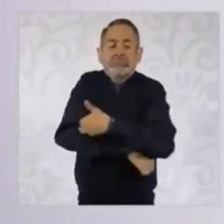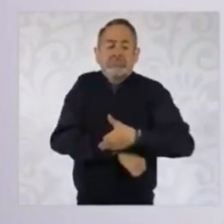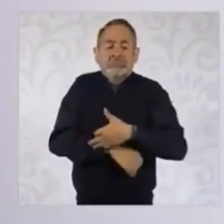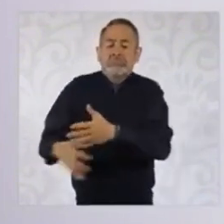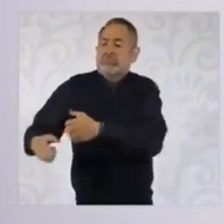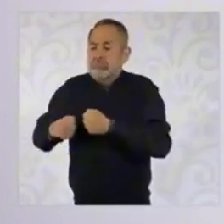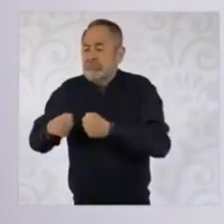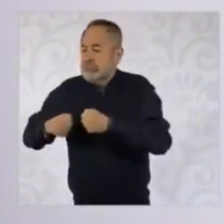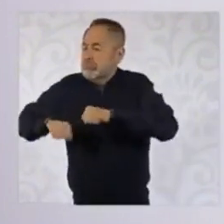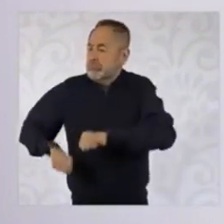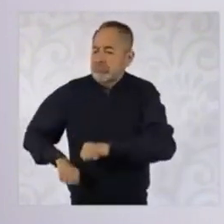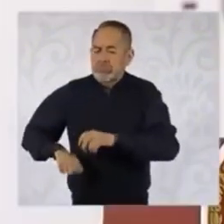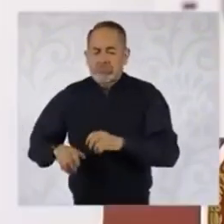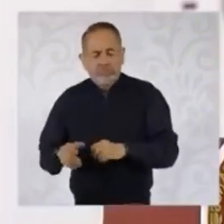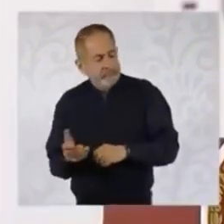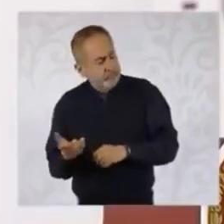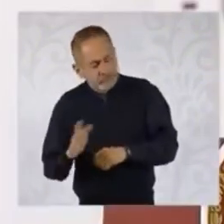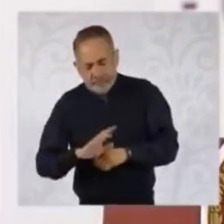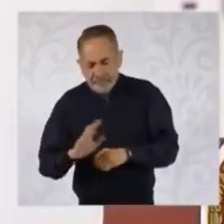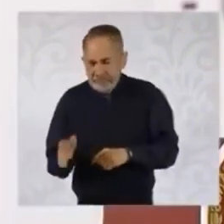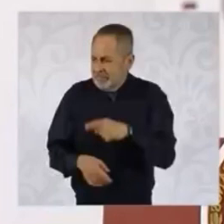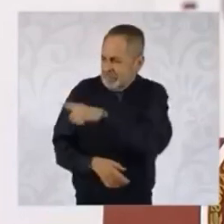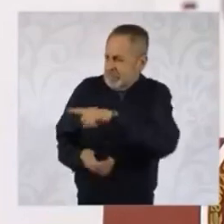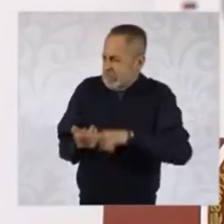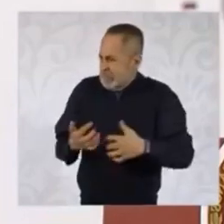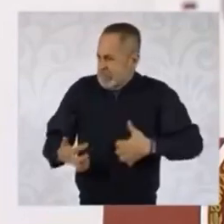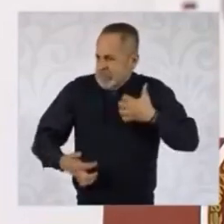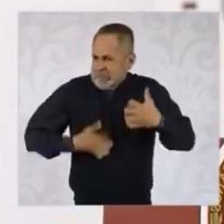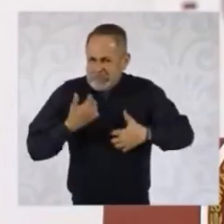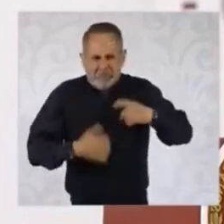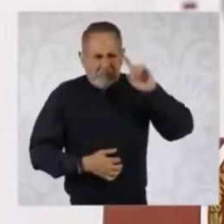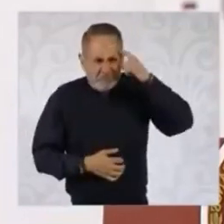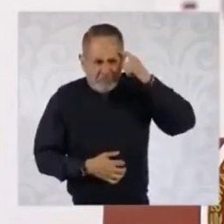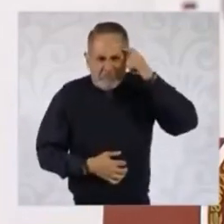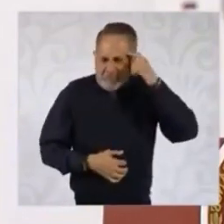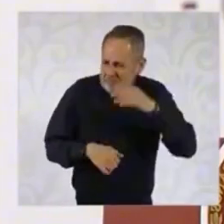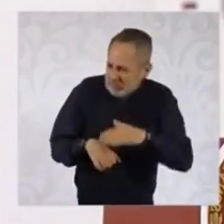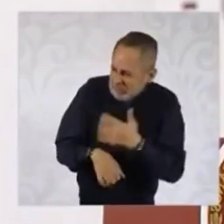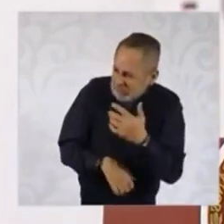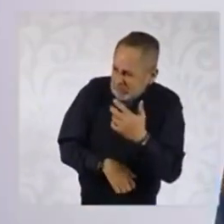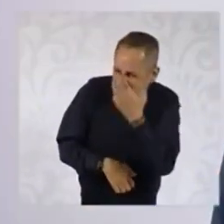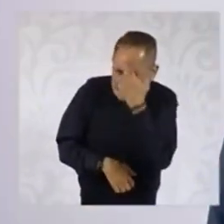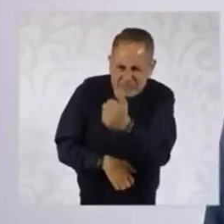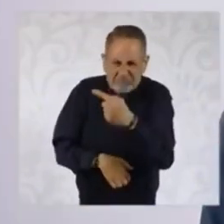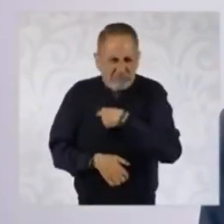Entonces, ¿por qué tanto odio? ¿Por qué tanto enojo? ¿Quiénes son